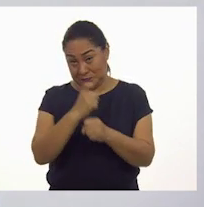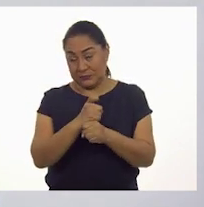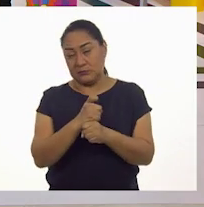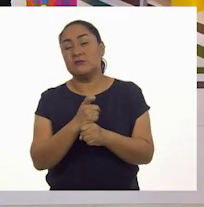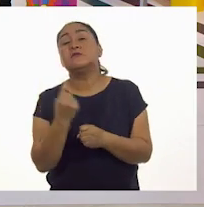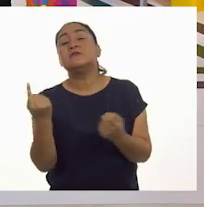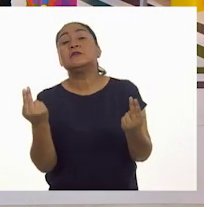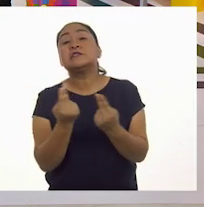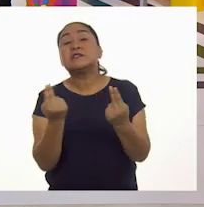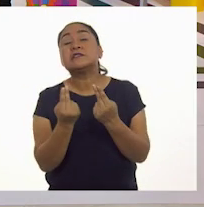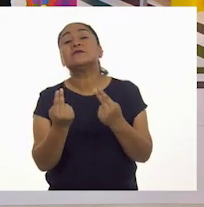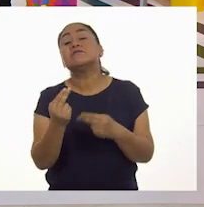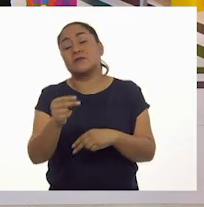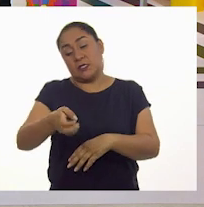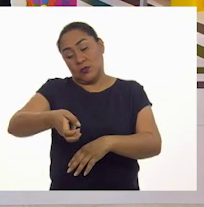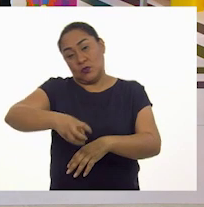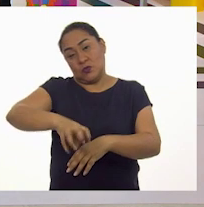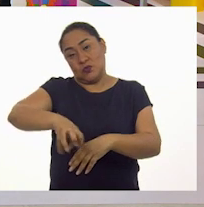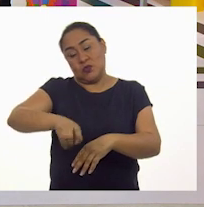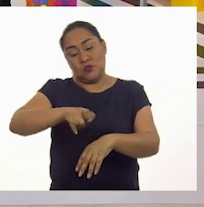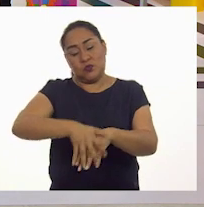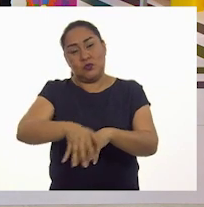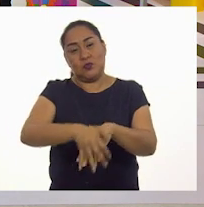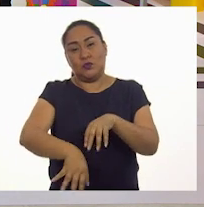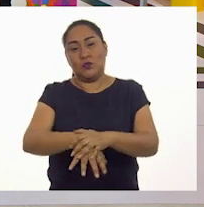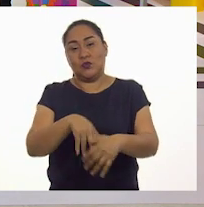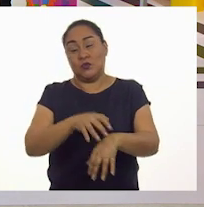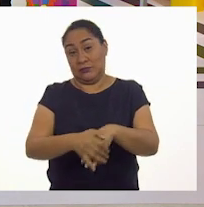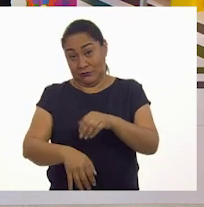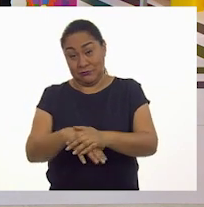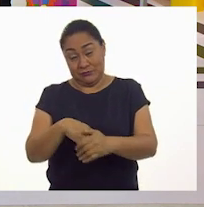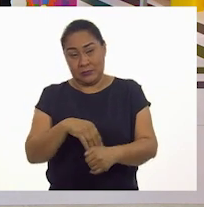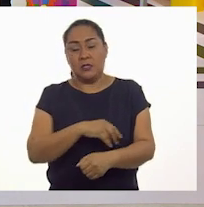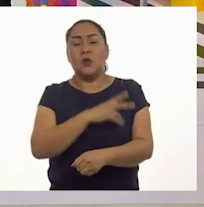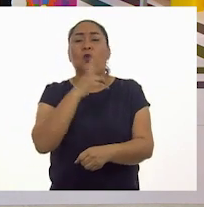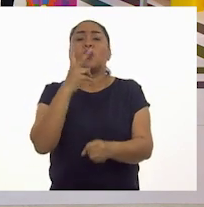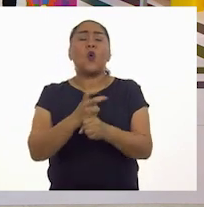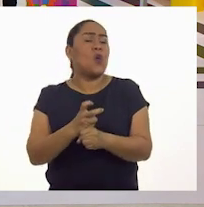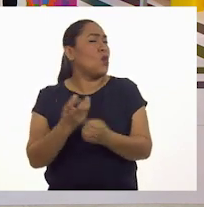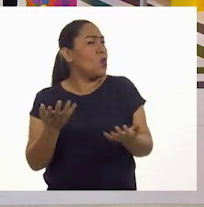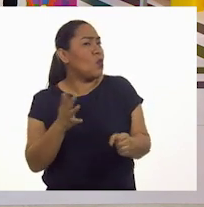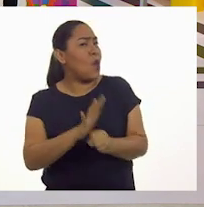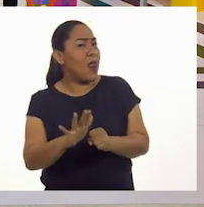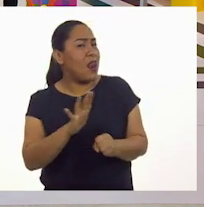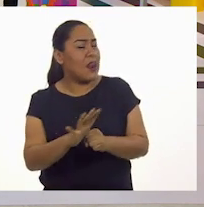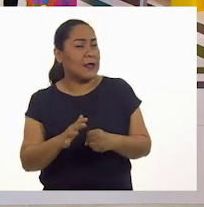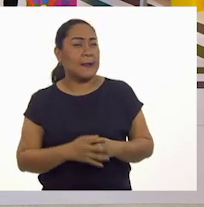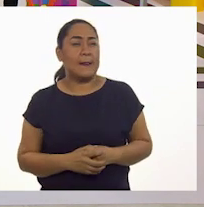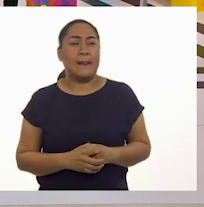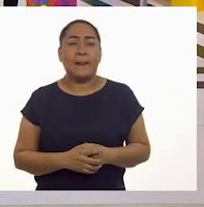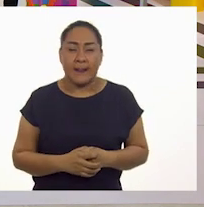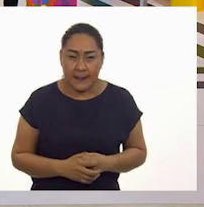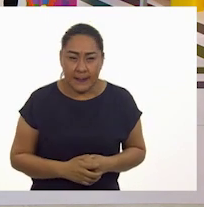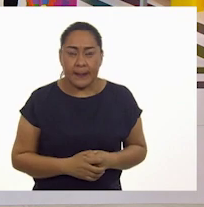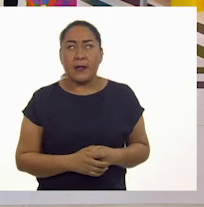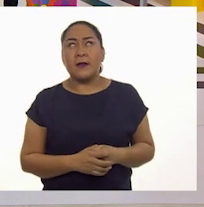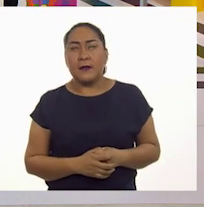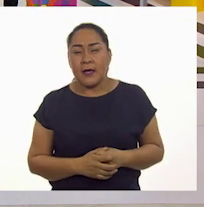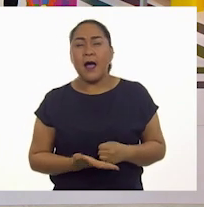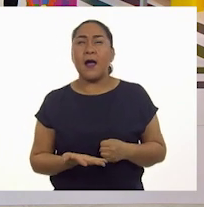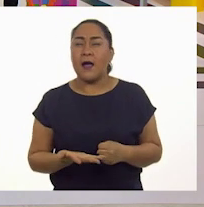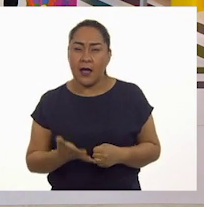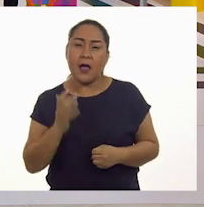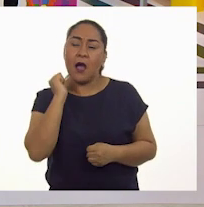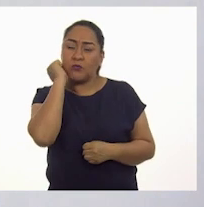grifo del agua para mojarnos nuestras manitas. Número dos, cuál corresponde. ¿Qué tal? Vamos